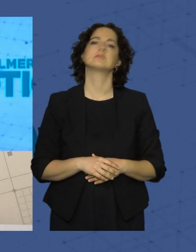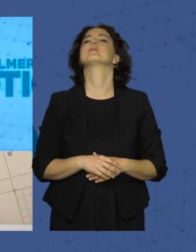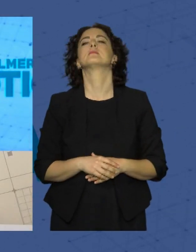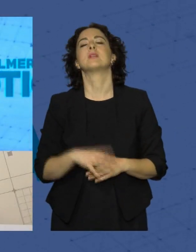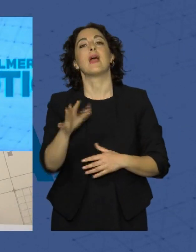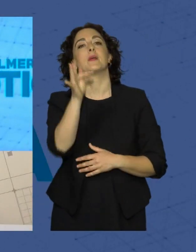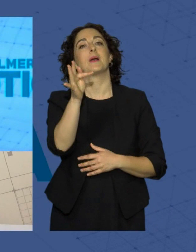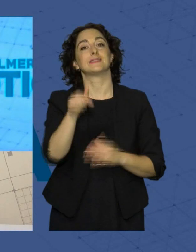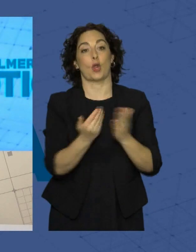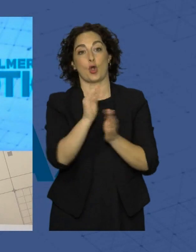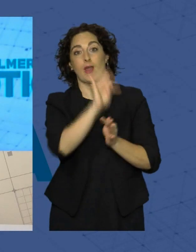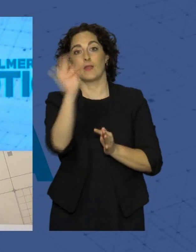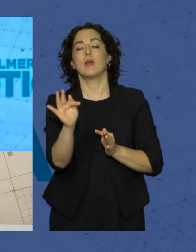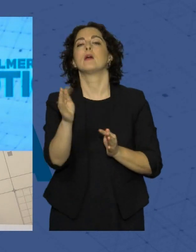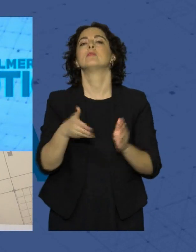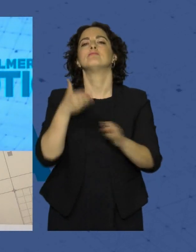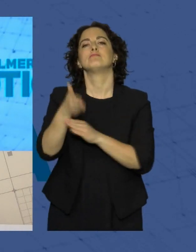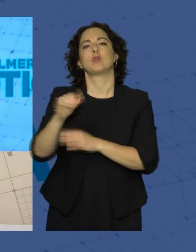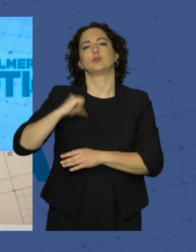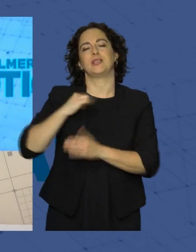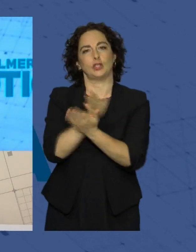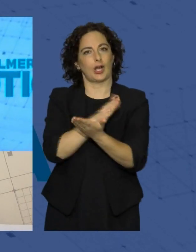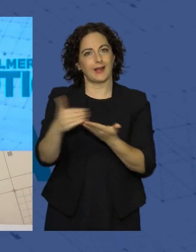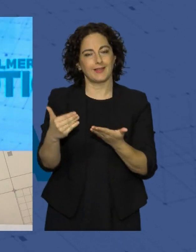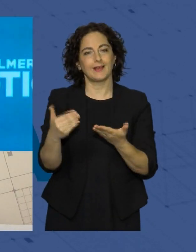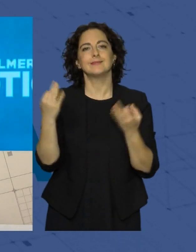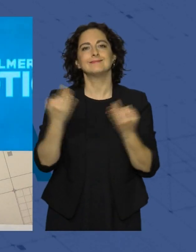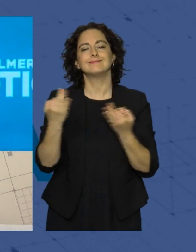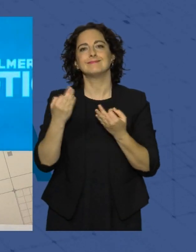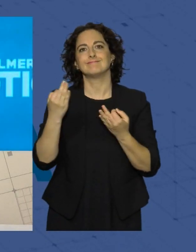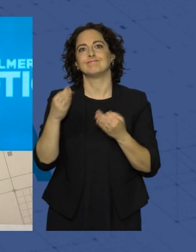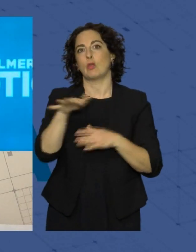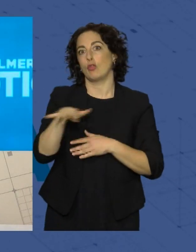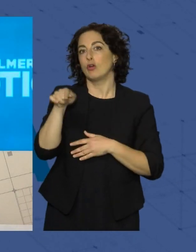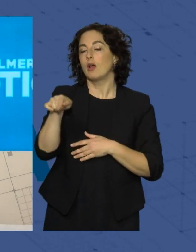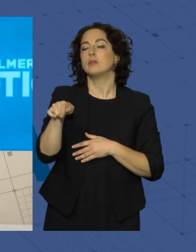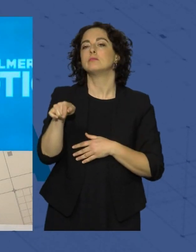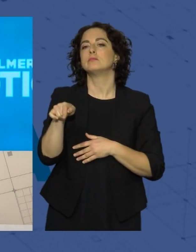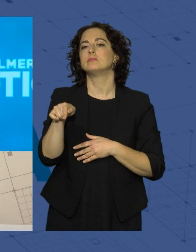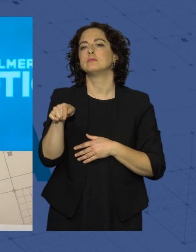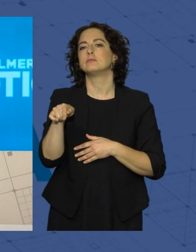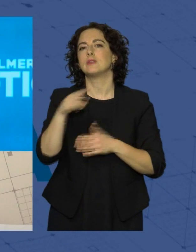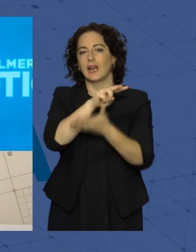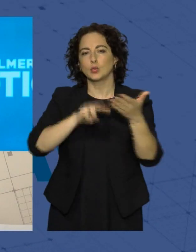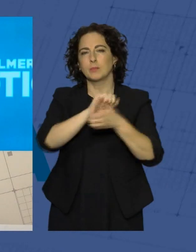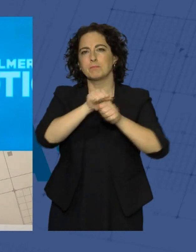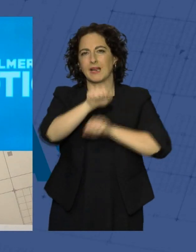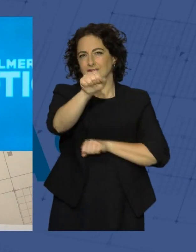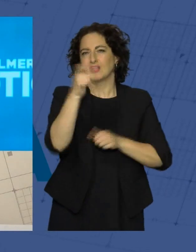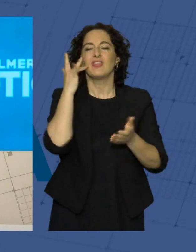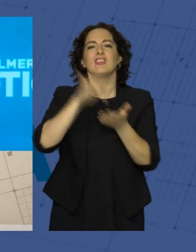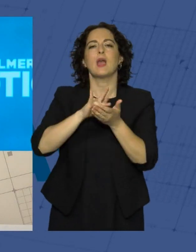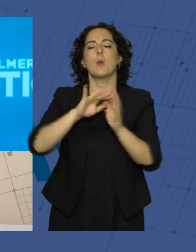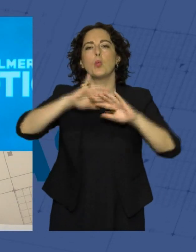Además, en esta jornada acudíamos al Hospital Torrecárdenas, que era el escenario de la lectura del manifiesto del Día Mundial